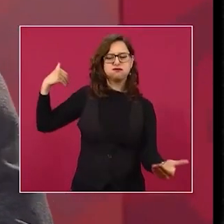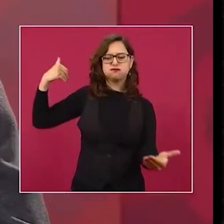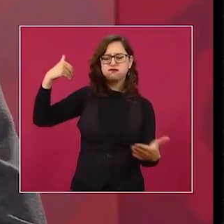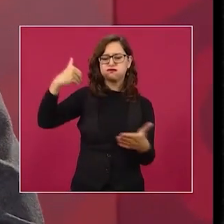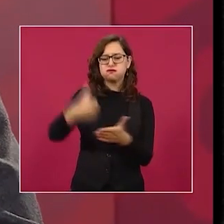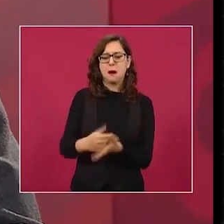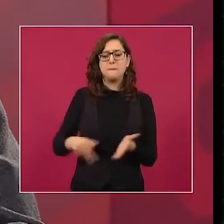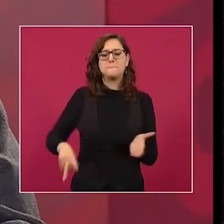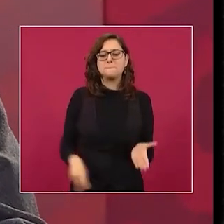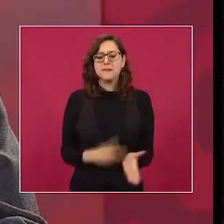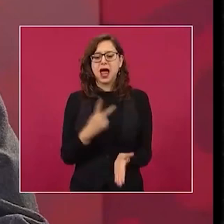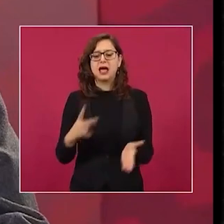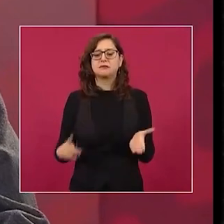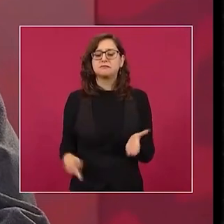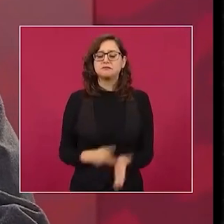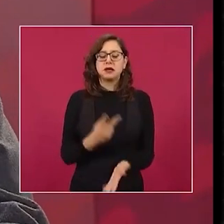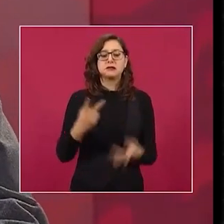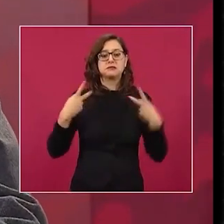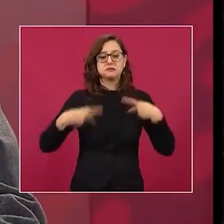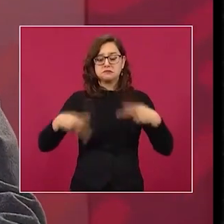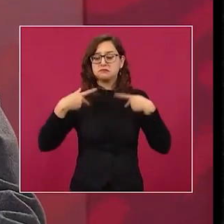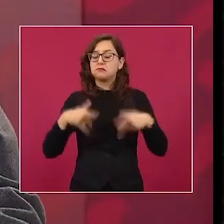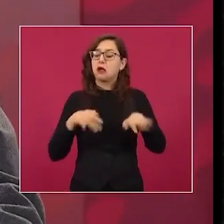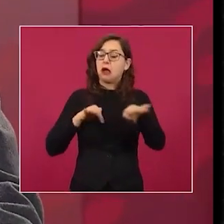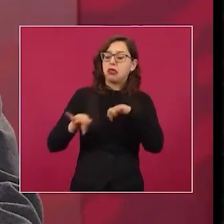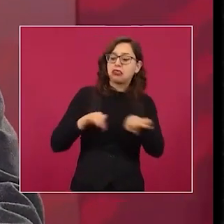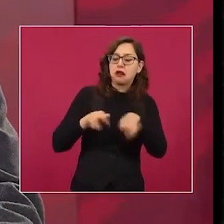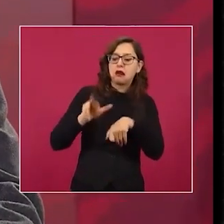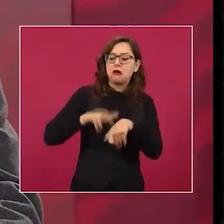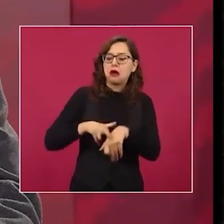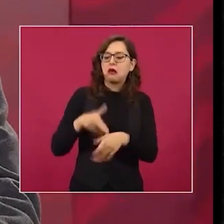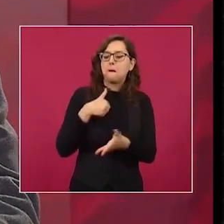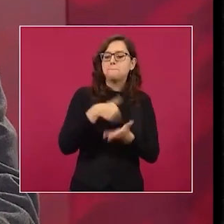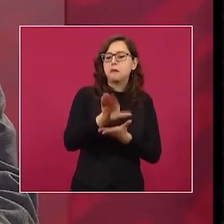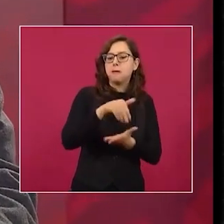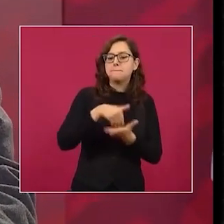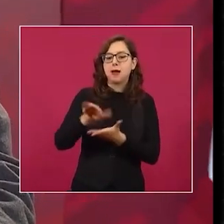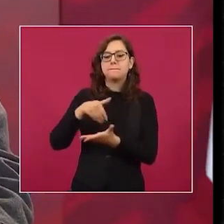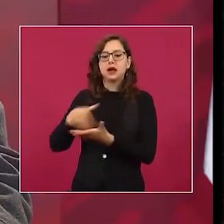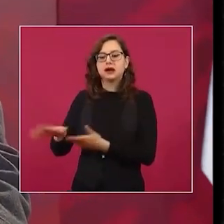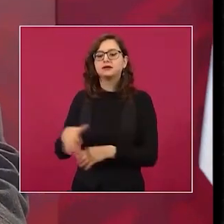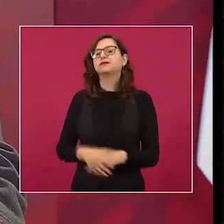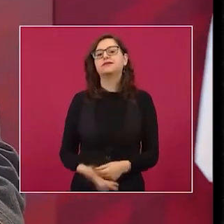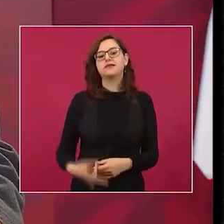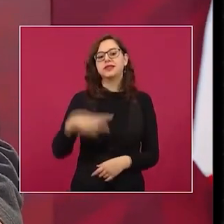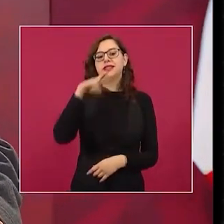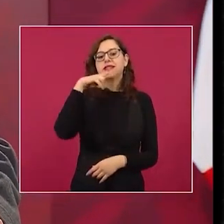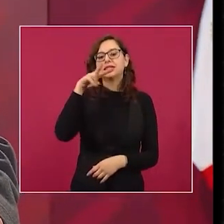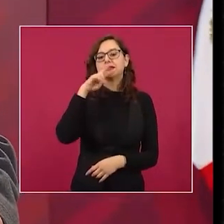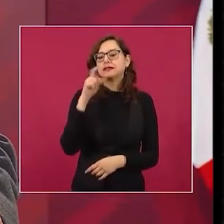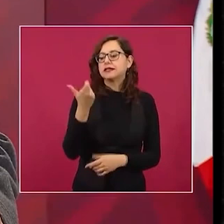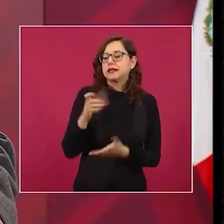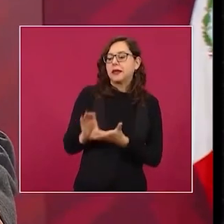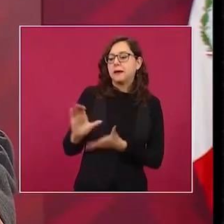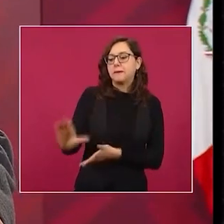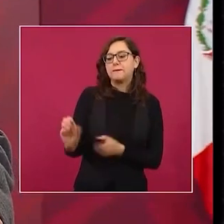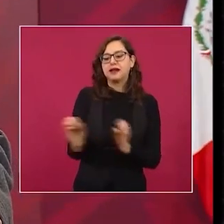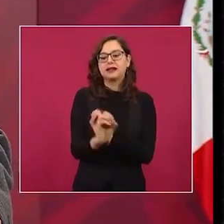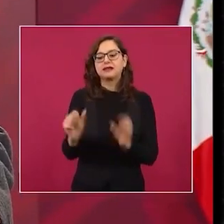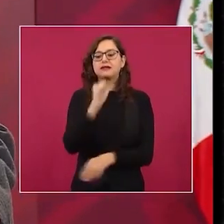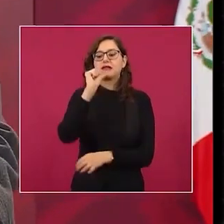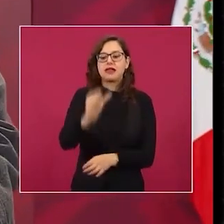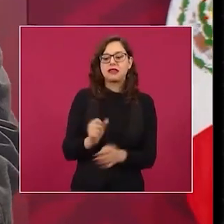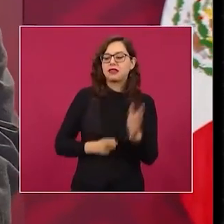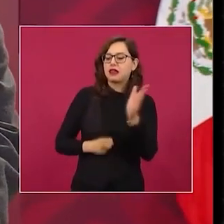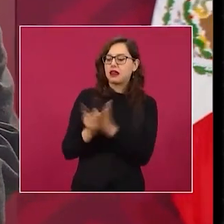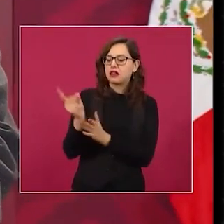para que no se les paguen aguinaldos u otras prestaciones.